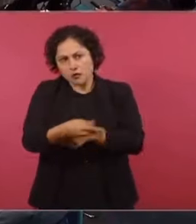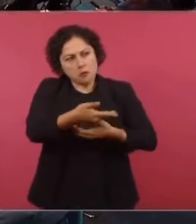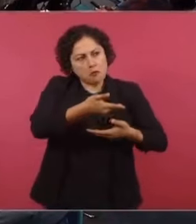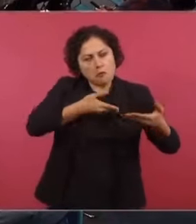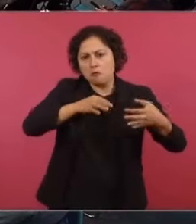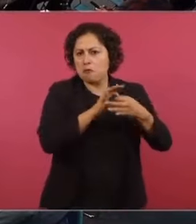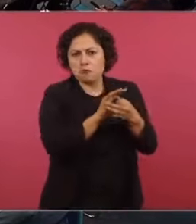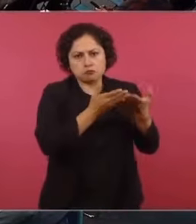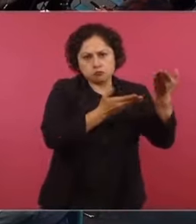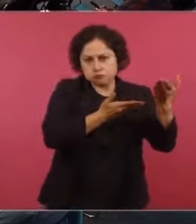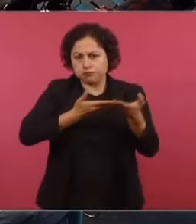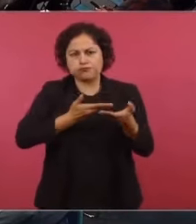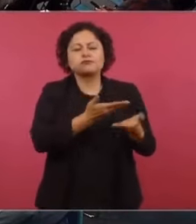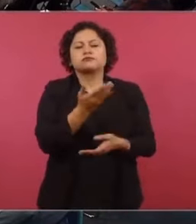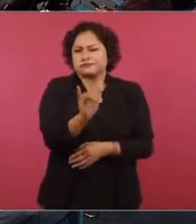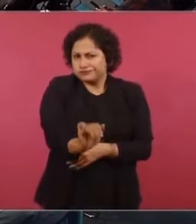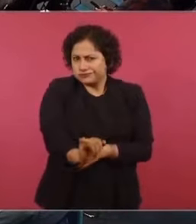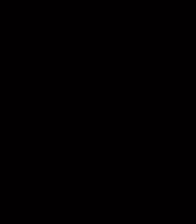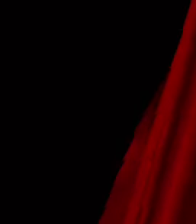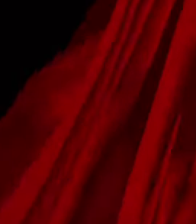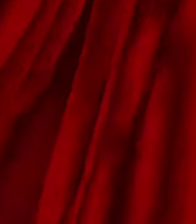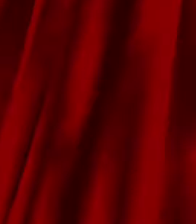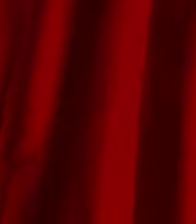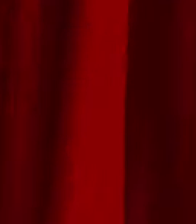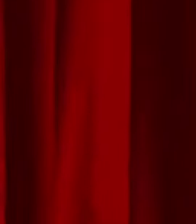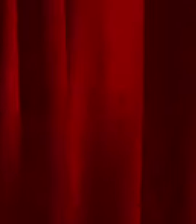tienen que aprender a respetarnos. ¡Gracias!